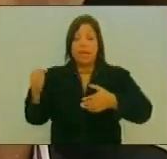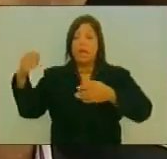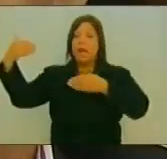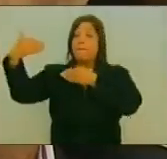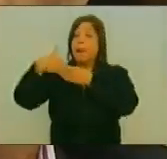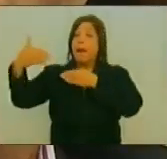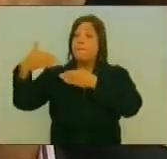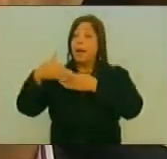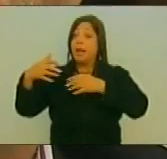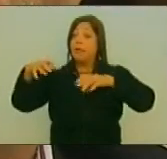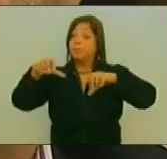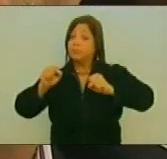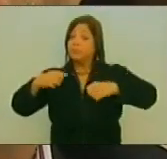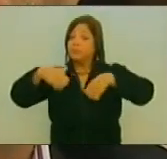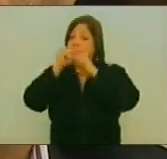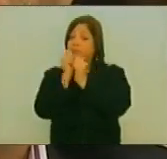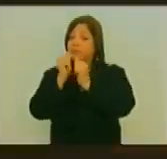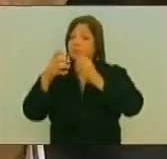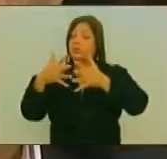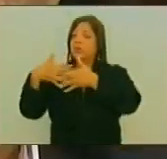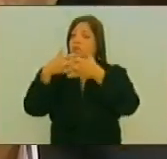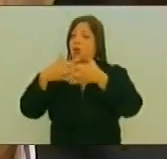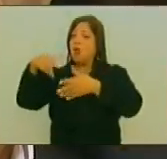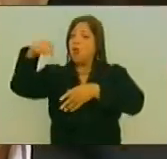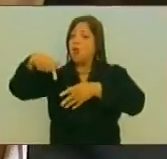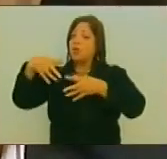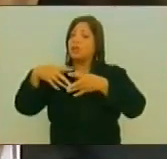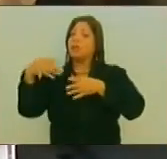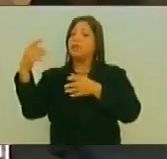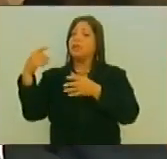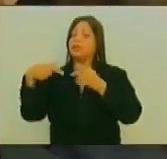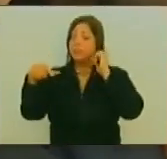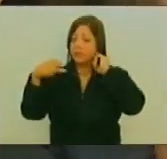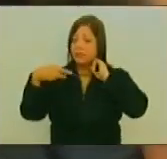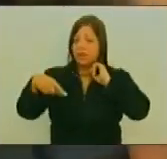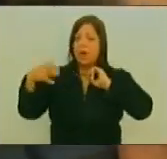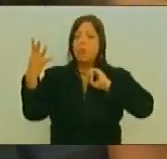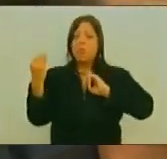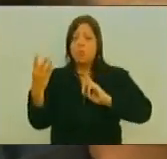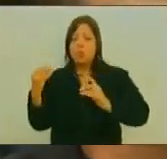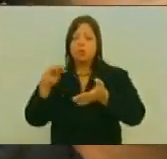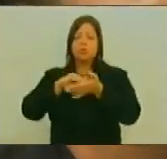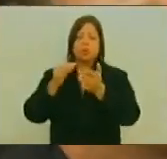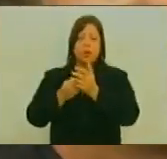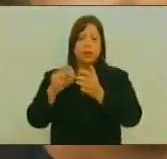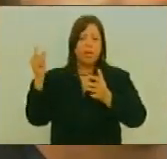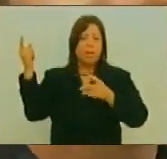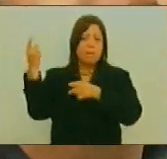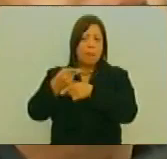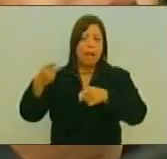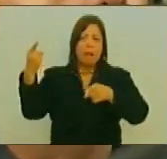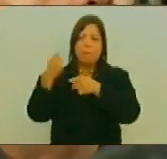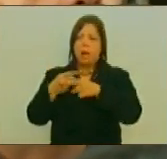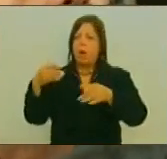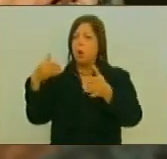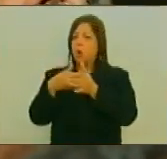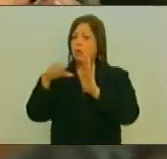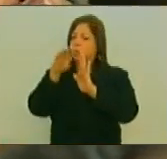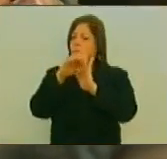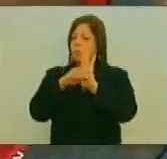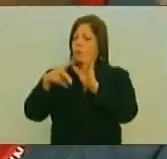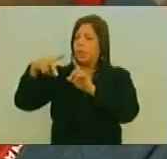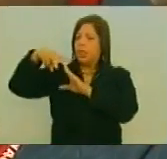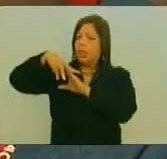Bélica Del poder Imperial Y ha sido Objeto De múltiples Actos Y sanciones Coercitivas